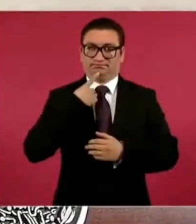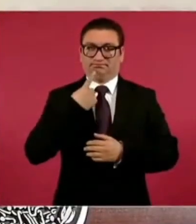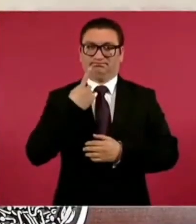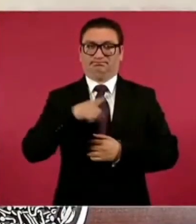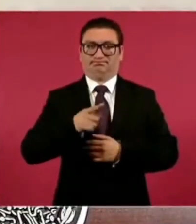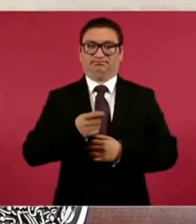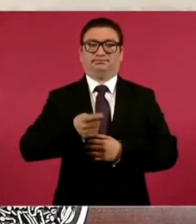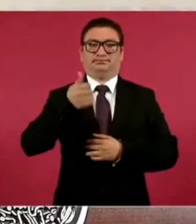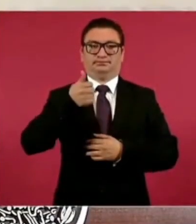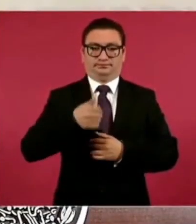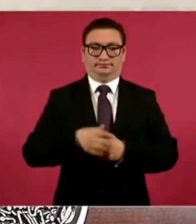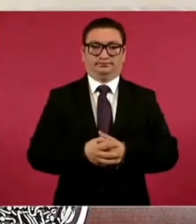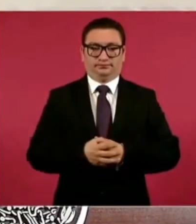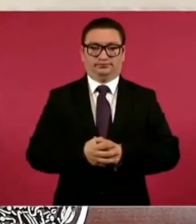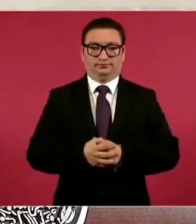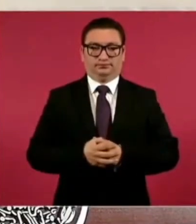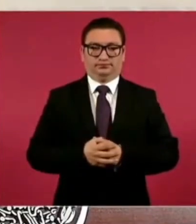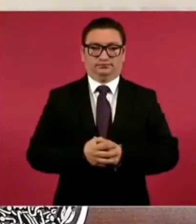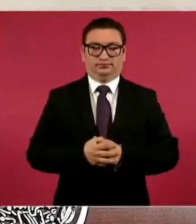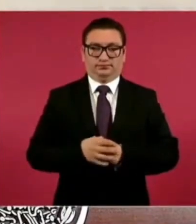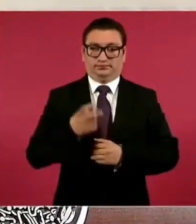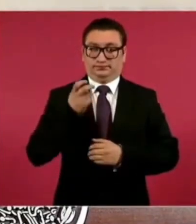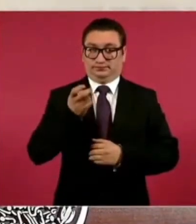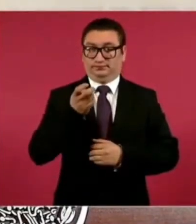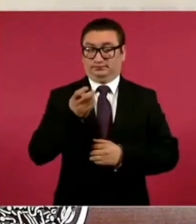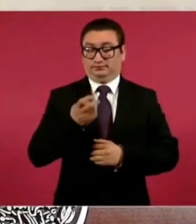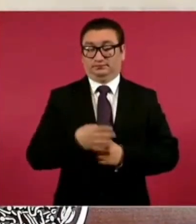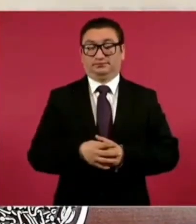de este tipo.